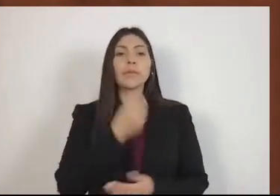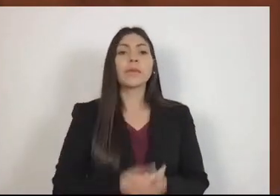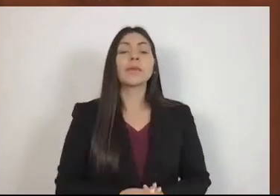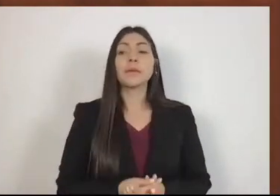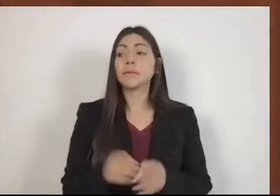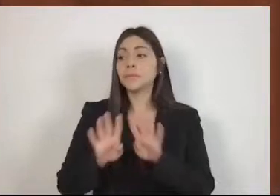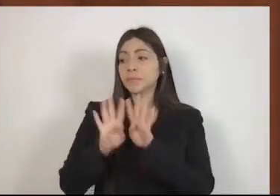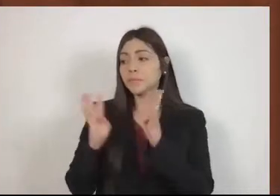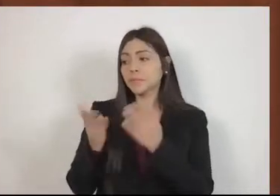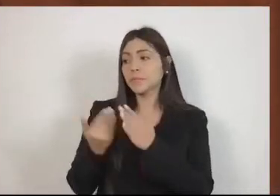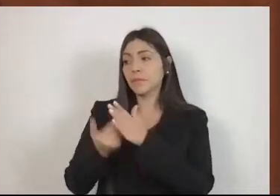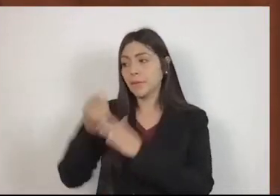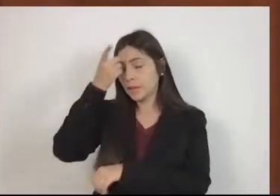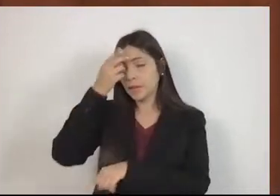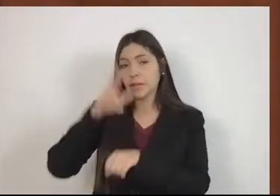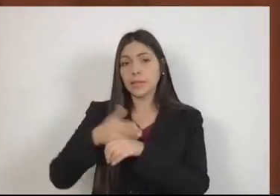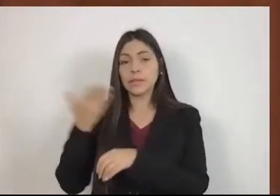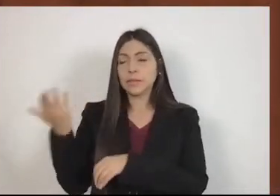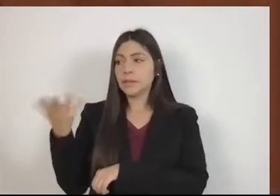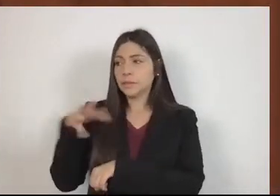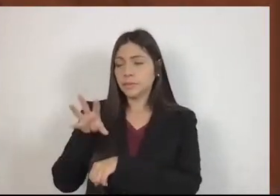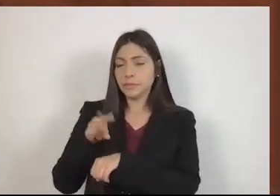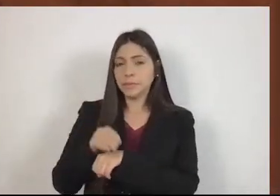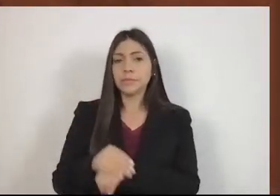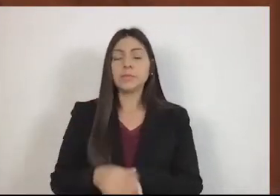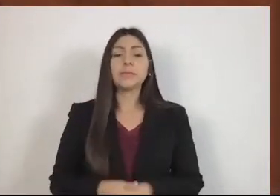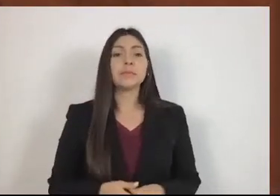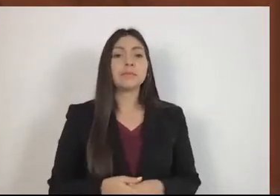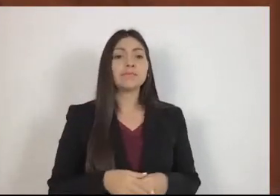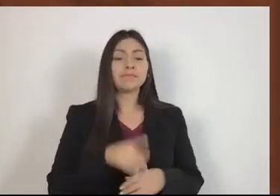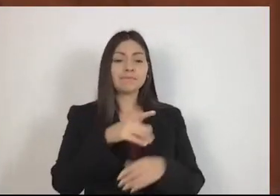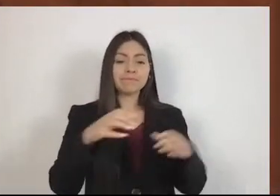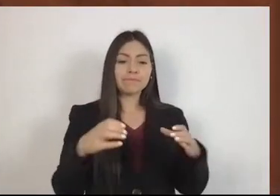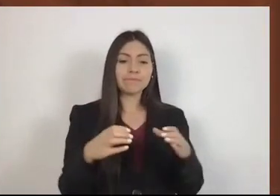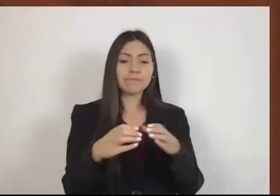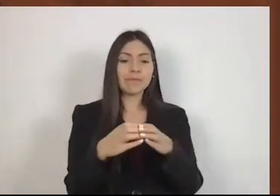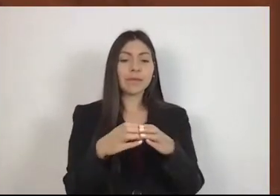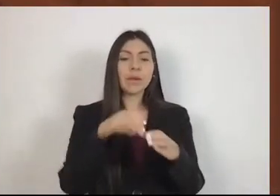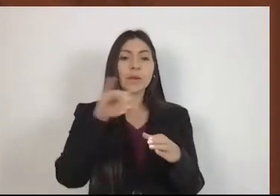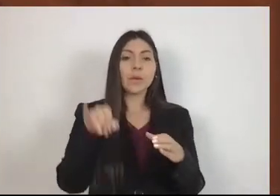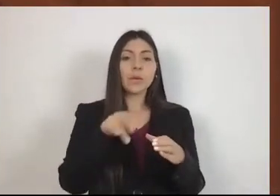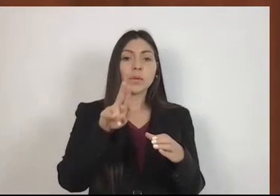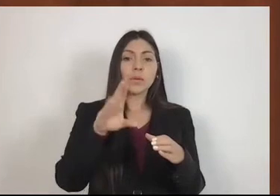saludo con respeto a quienes integran la Junta de Coordinación Política.